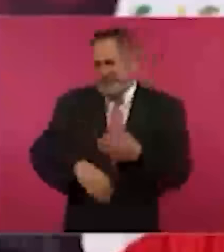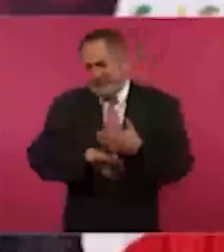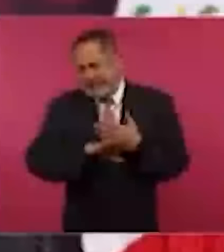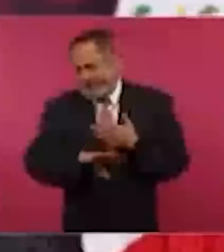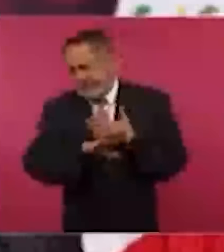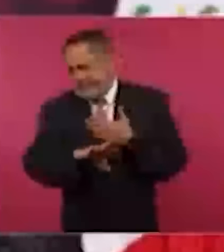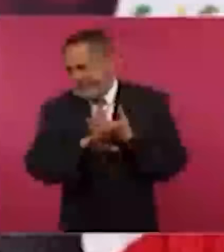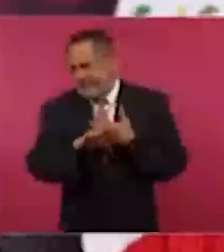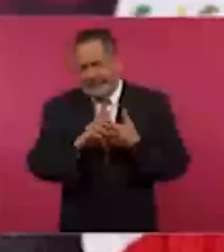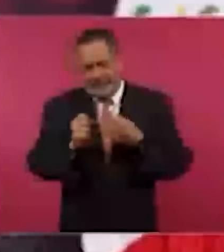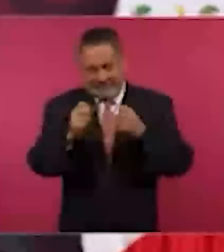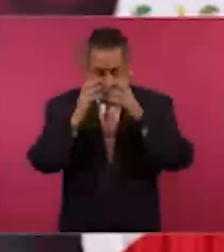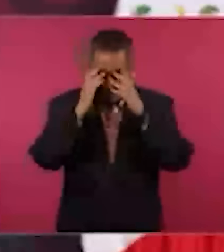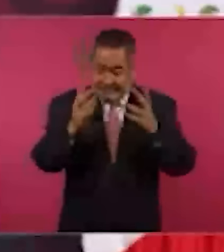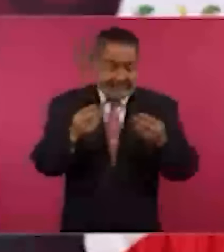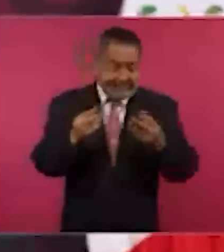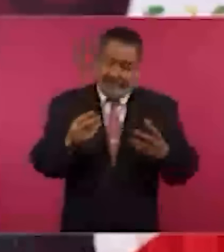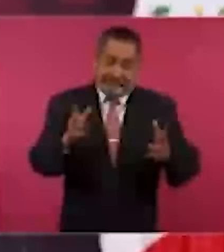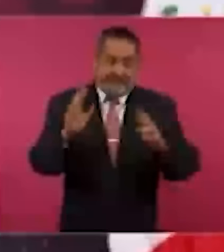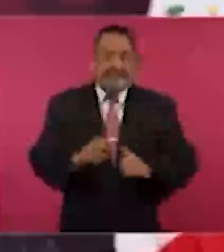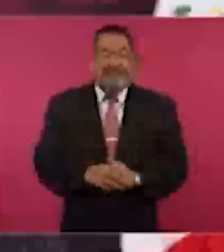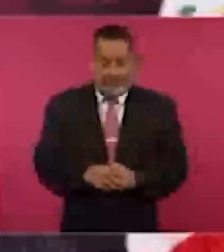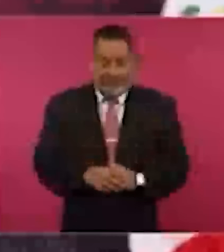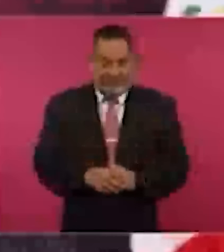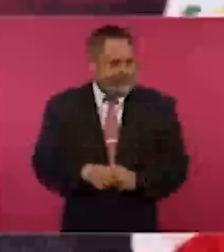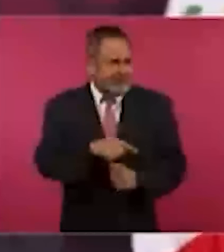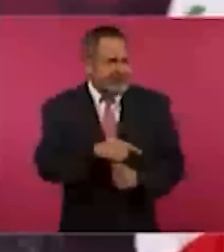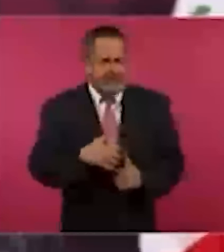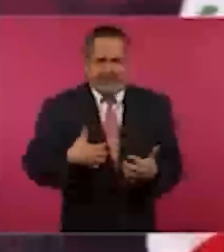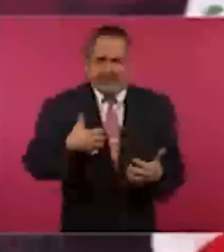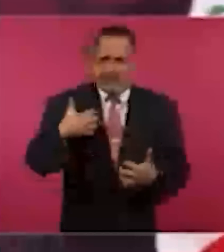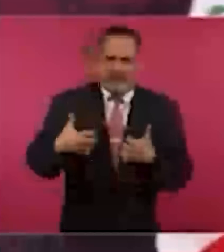Y cada vez con más enojo.